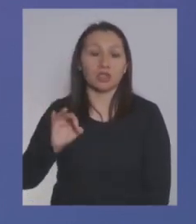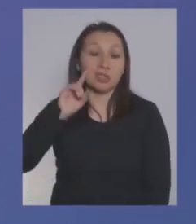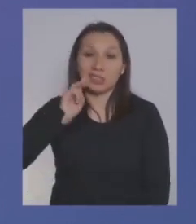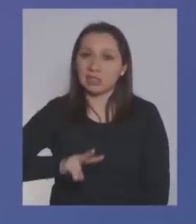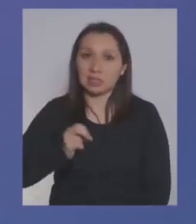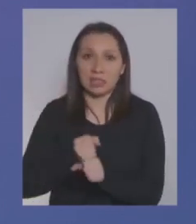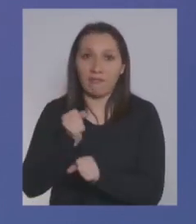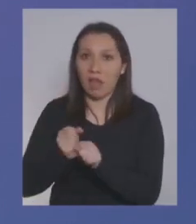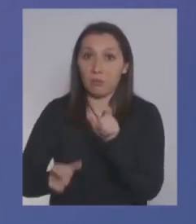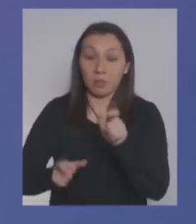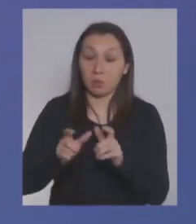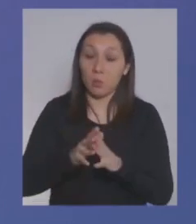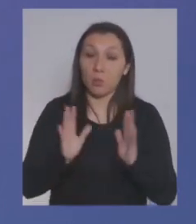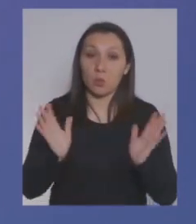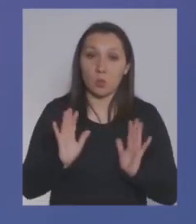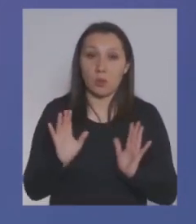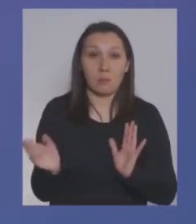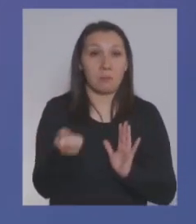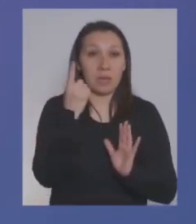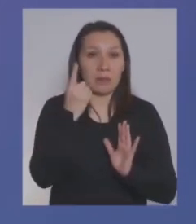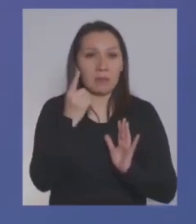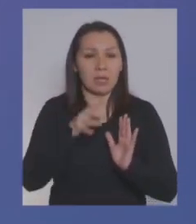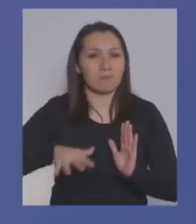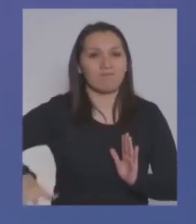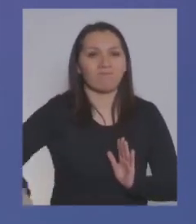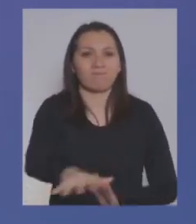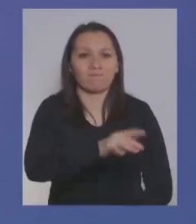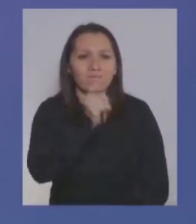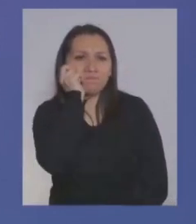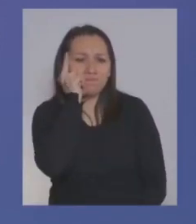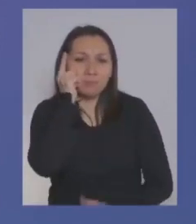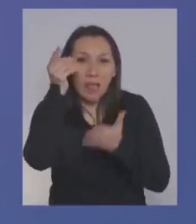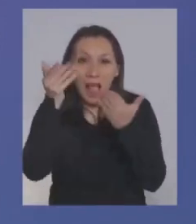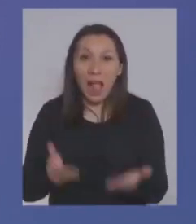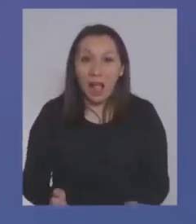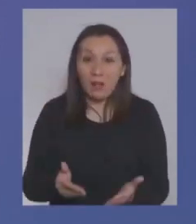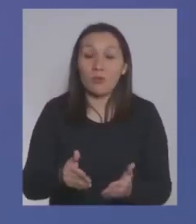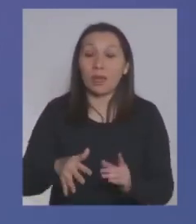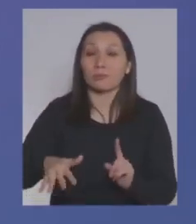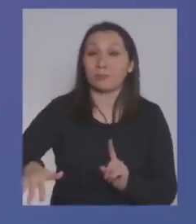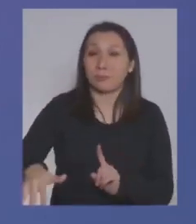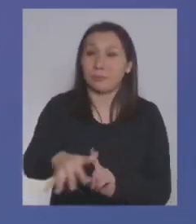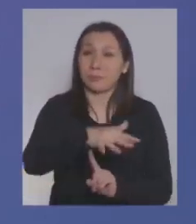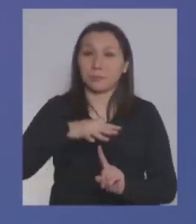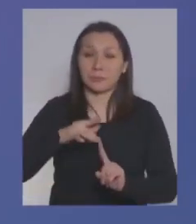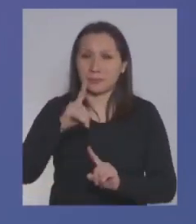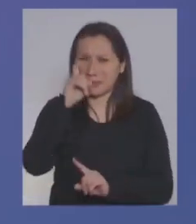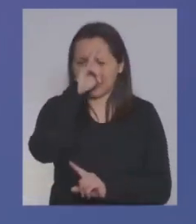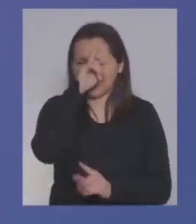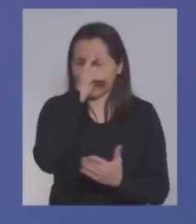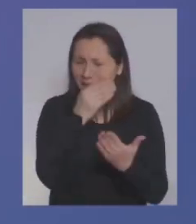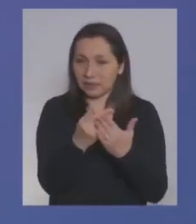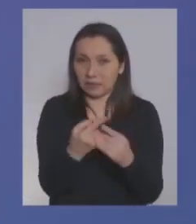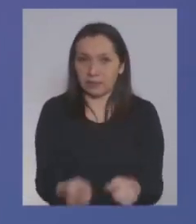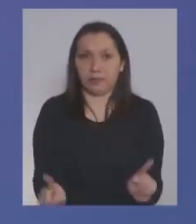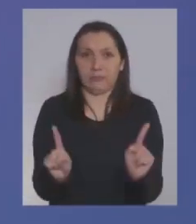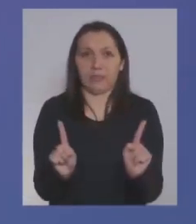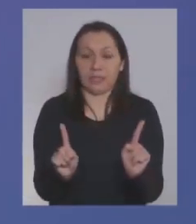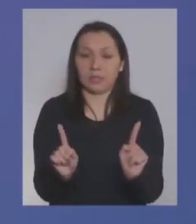desempleo eso es un drama entonces lo primero es tener el contexto de que hoy día enfrentamos una situación muy distinta